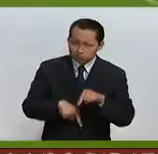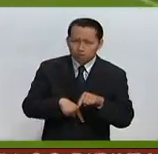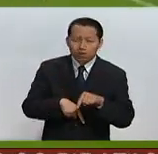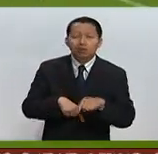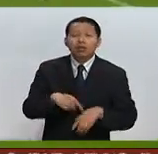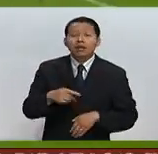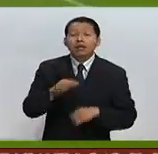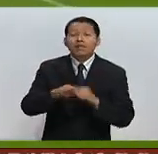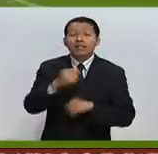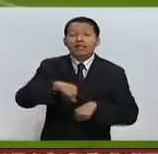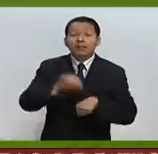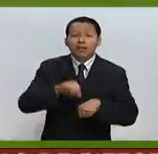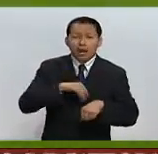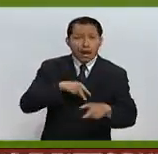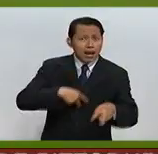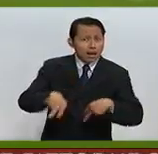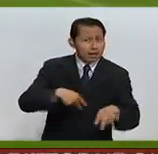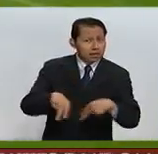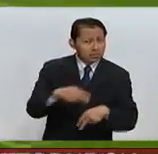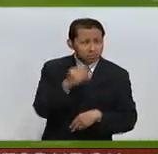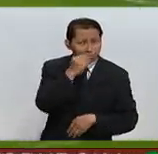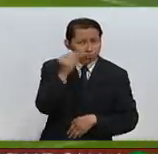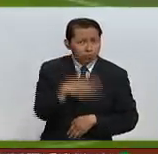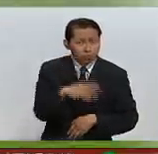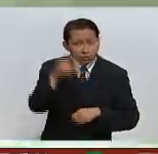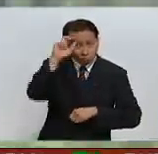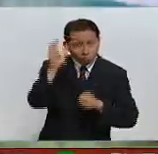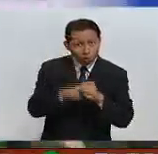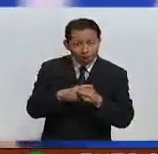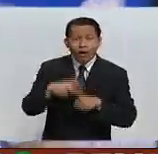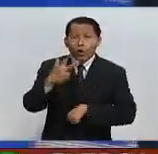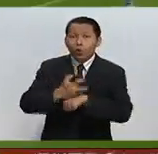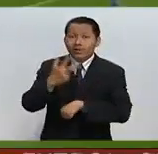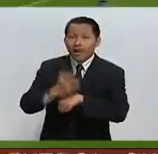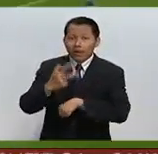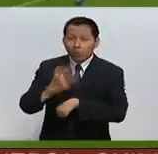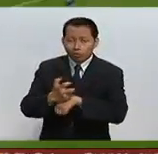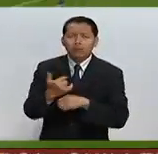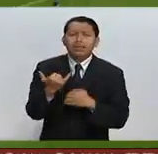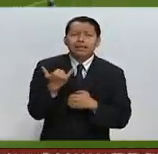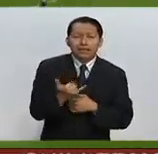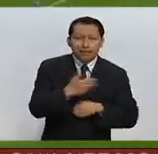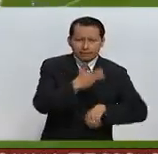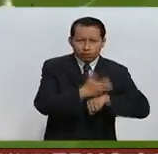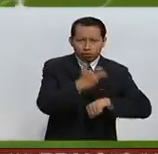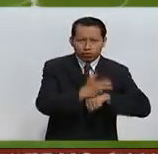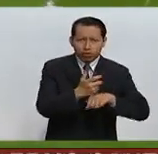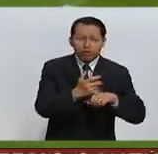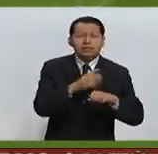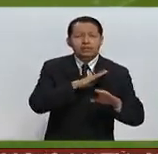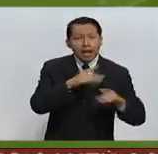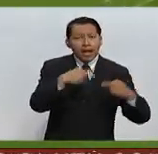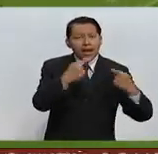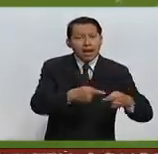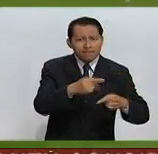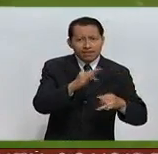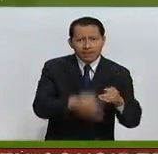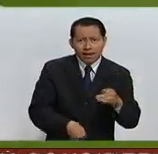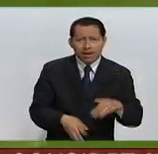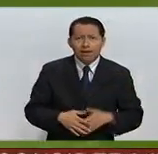fin de semana habrá manjar futbolístico. En Europa inician los octavos de final y en Estados Unidos se decide la Copa América.